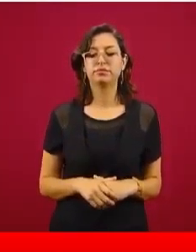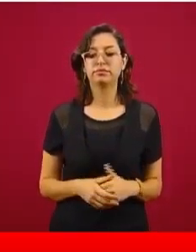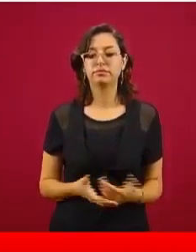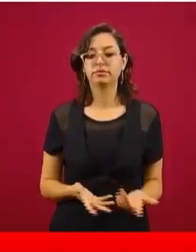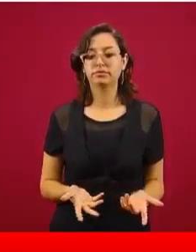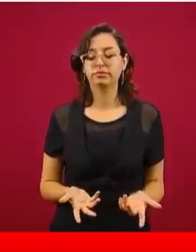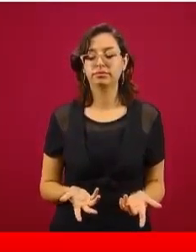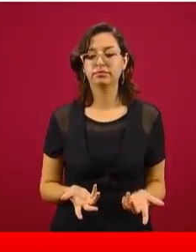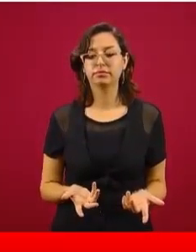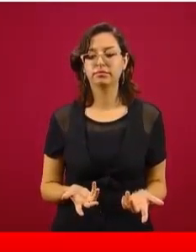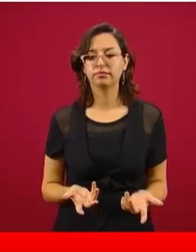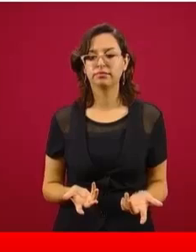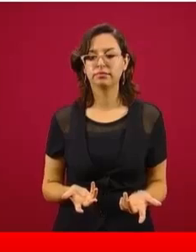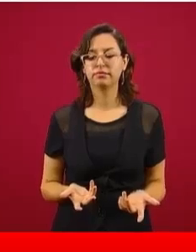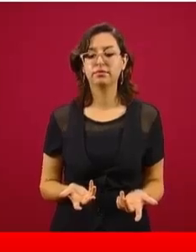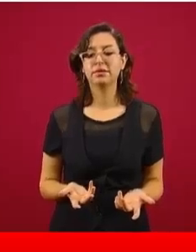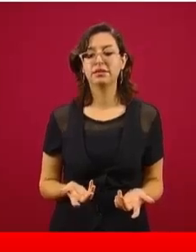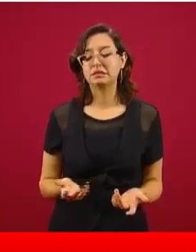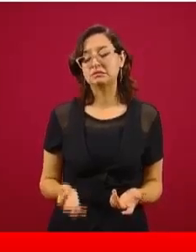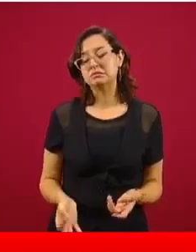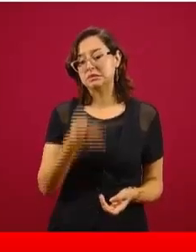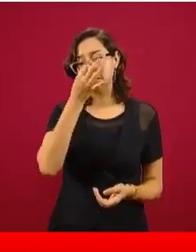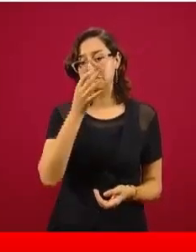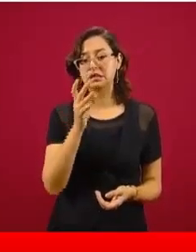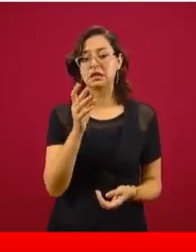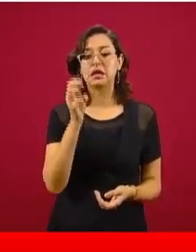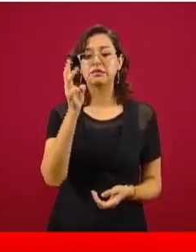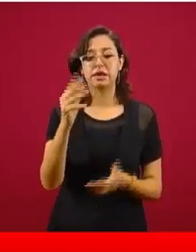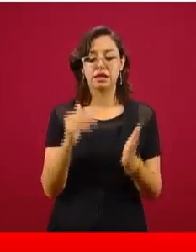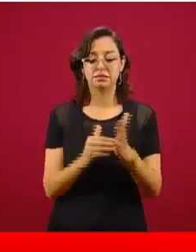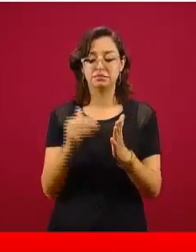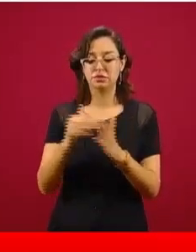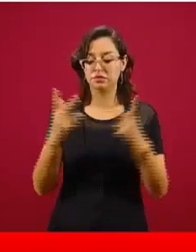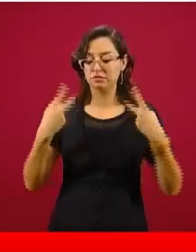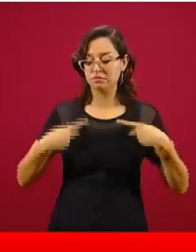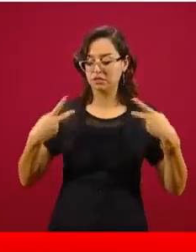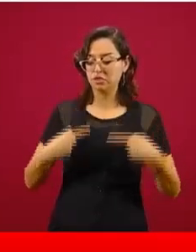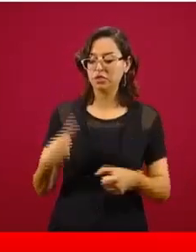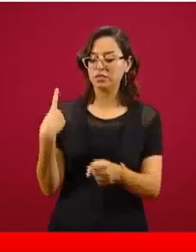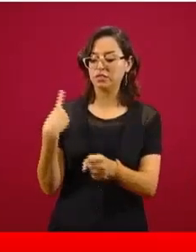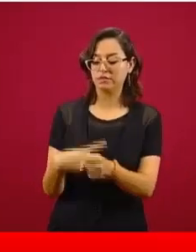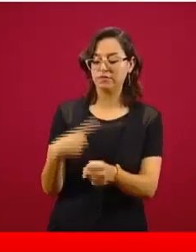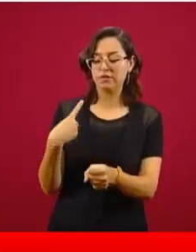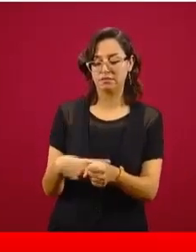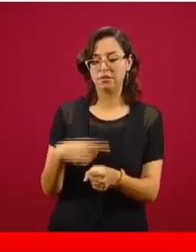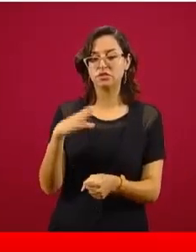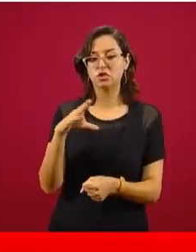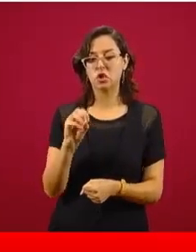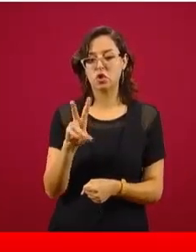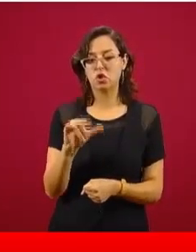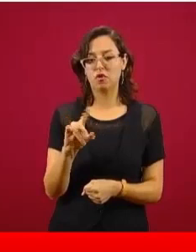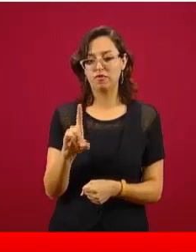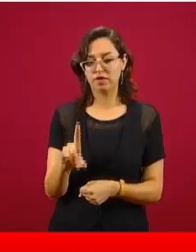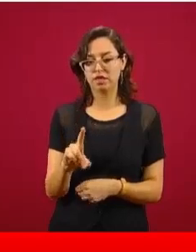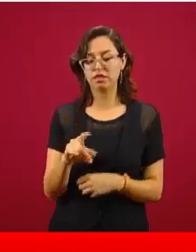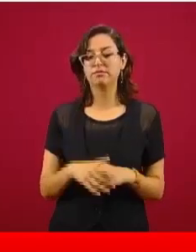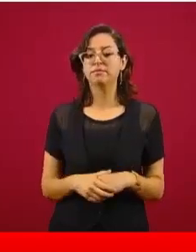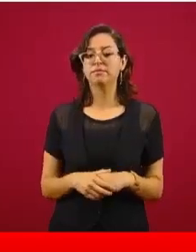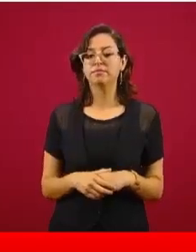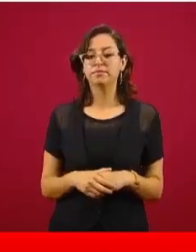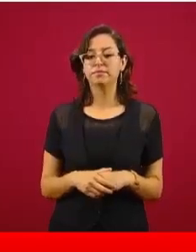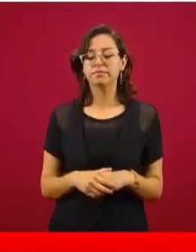de personas que han tenido enfermedad por COVID, dos millones 878 mil y